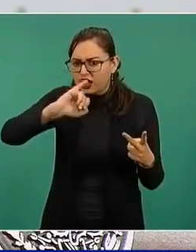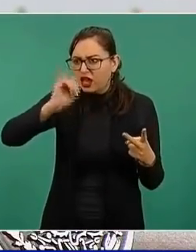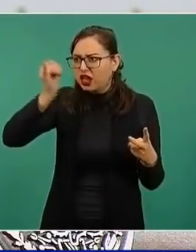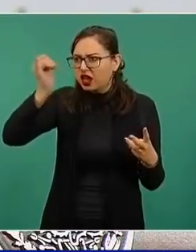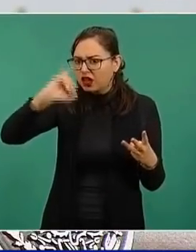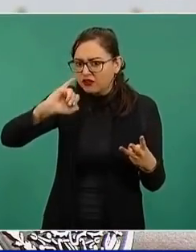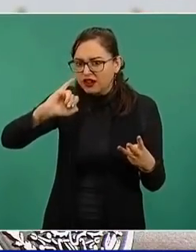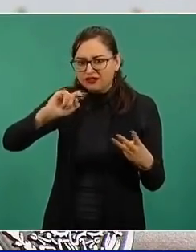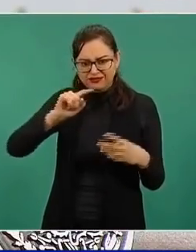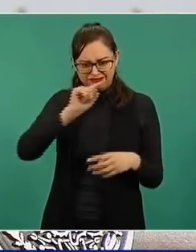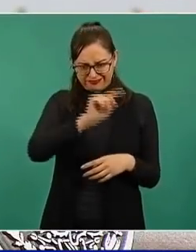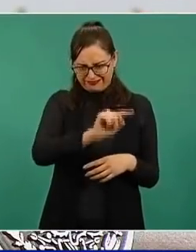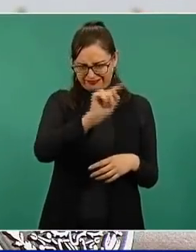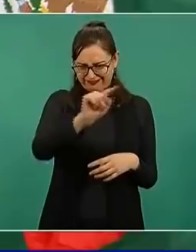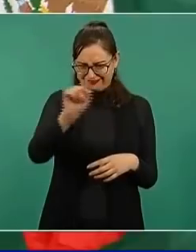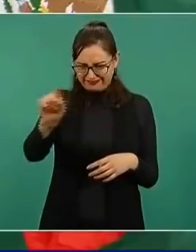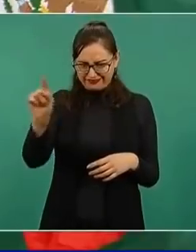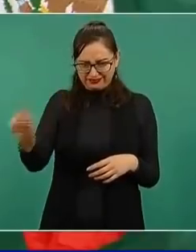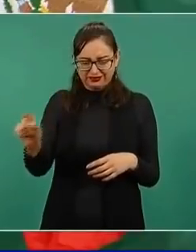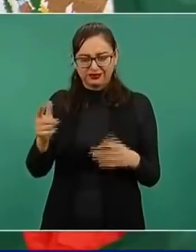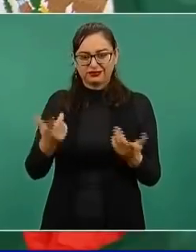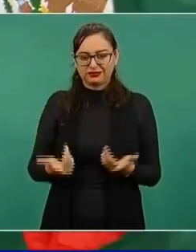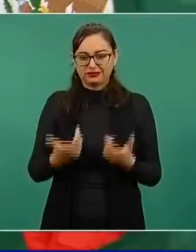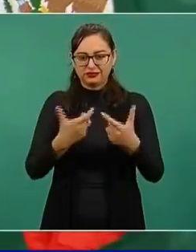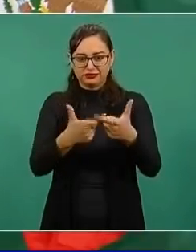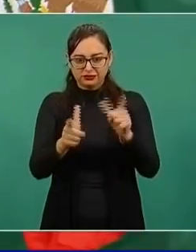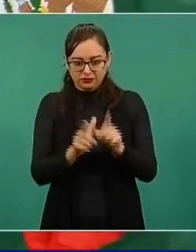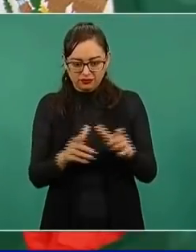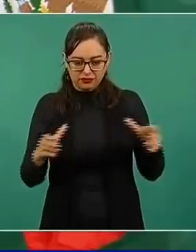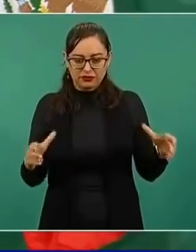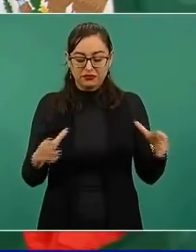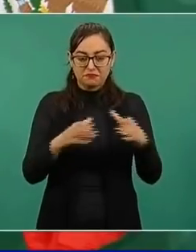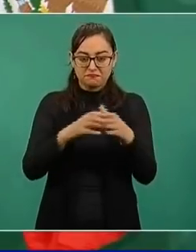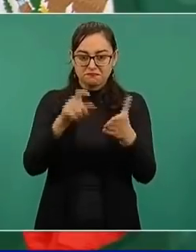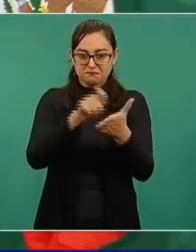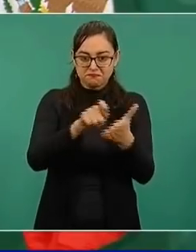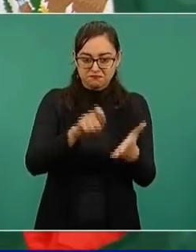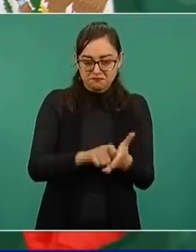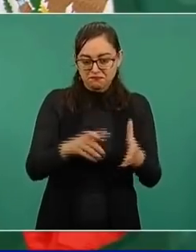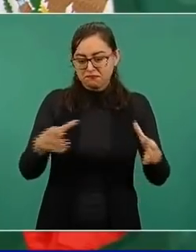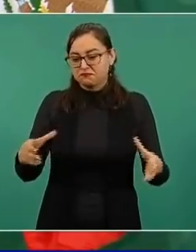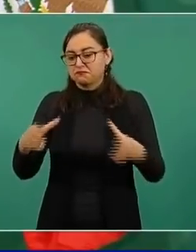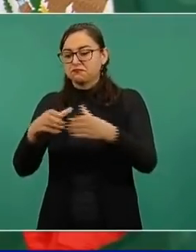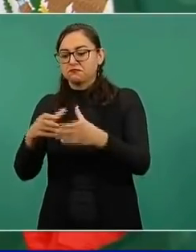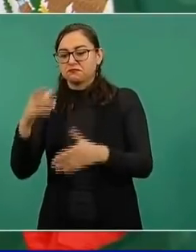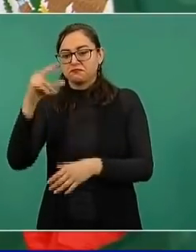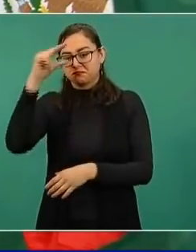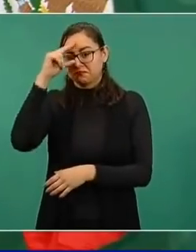escritores o académicos, Krause,